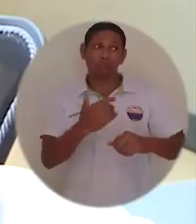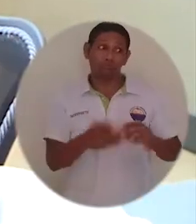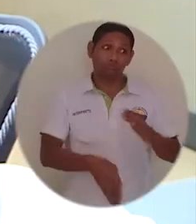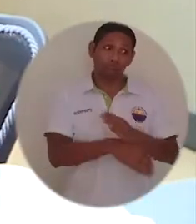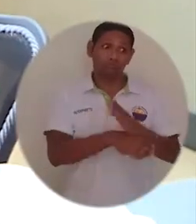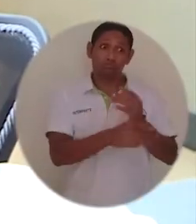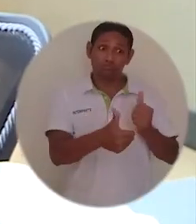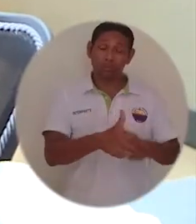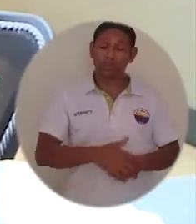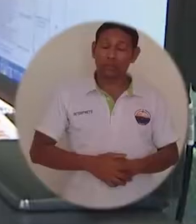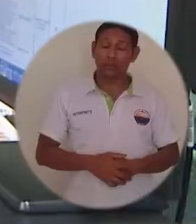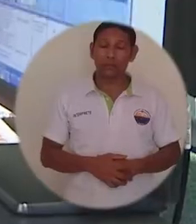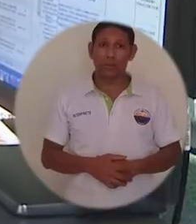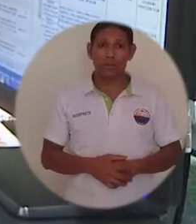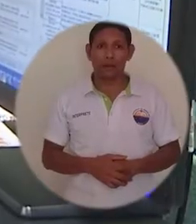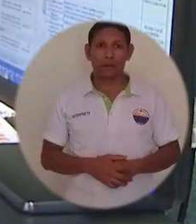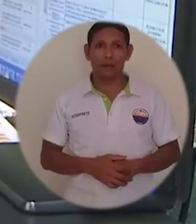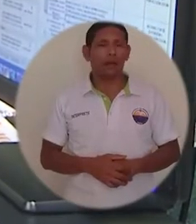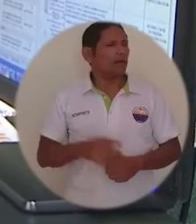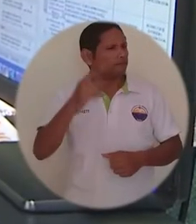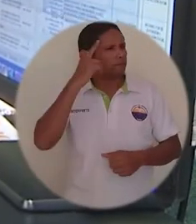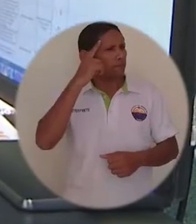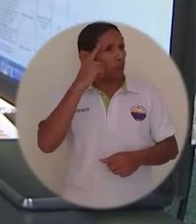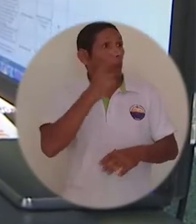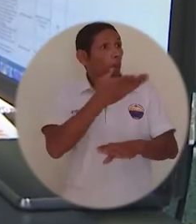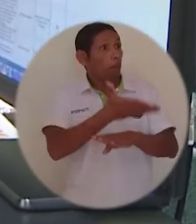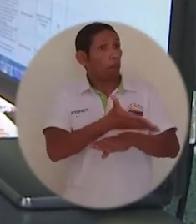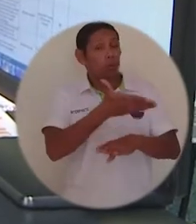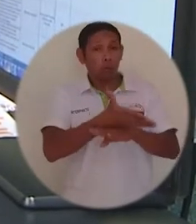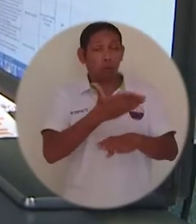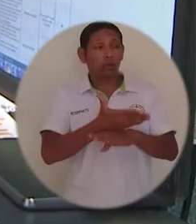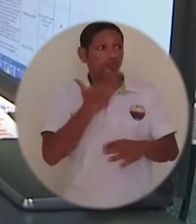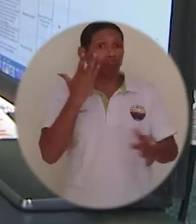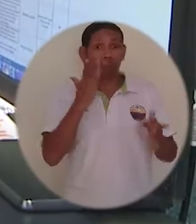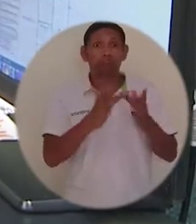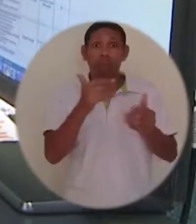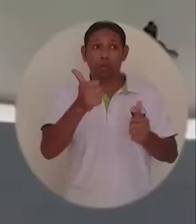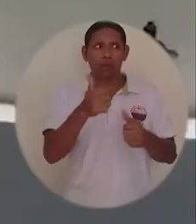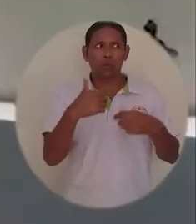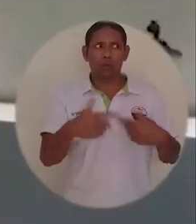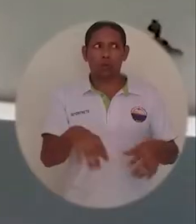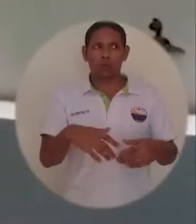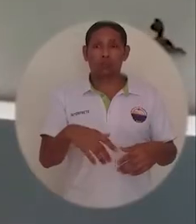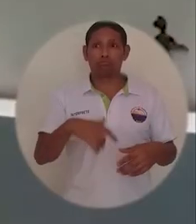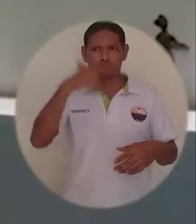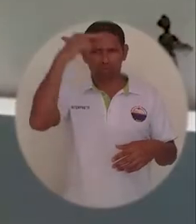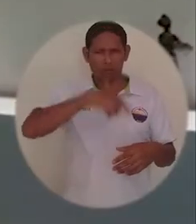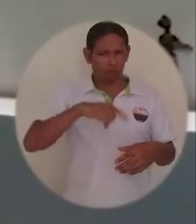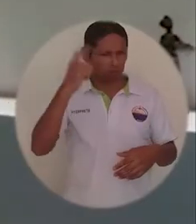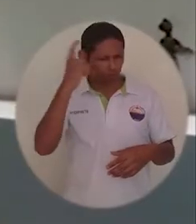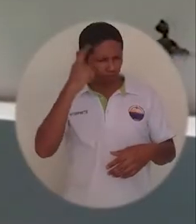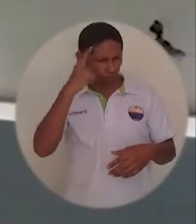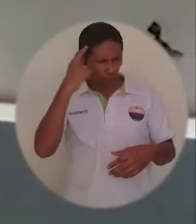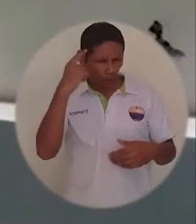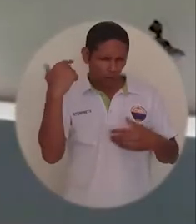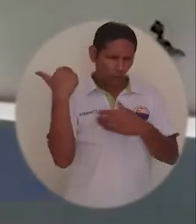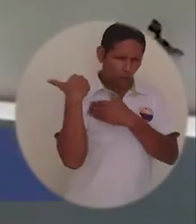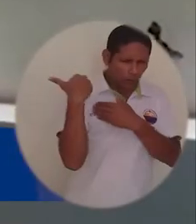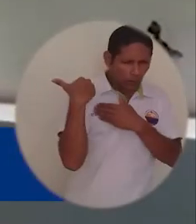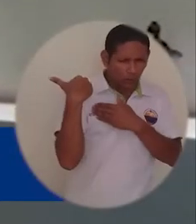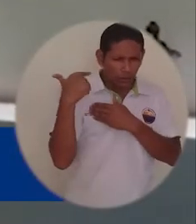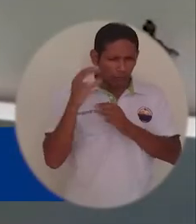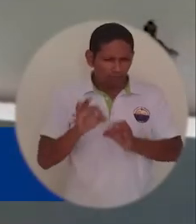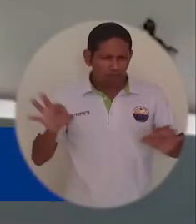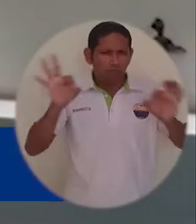su funcionamiento. Cabe decir que la propuesta es muy viable, además es muy responsable,